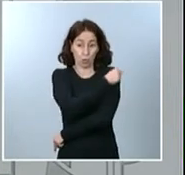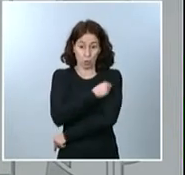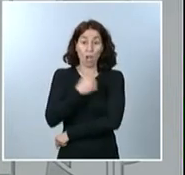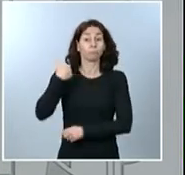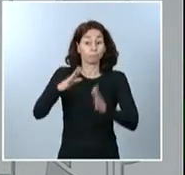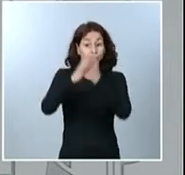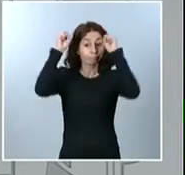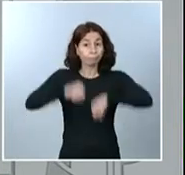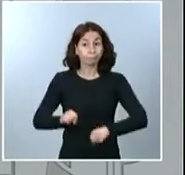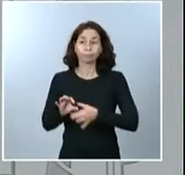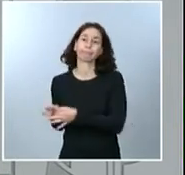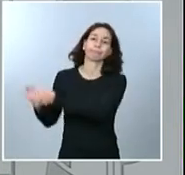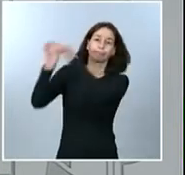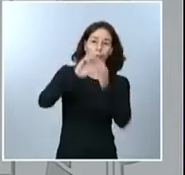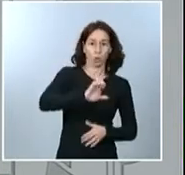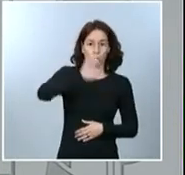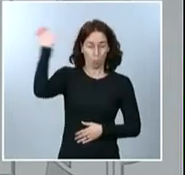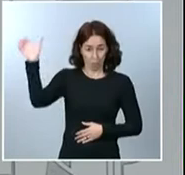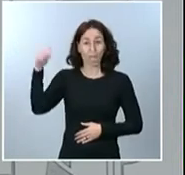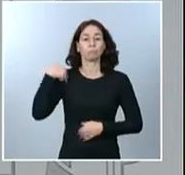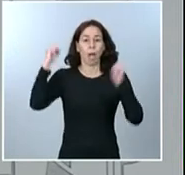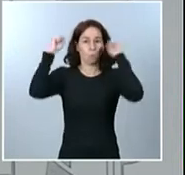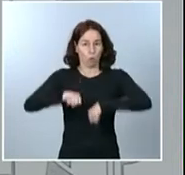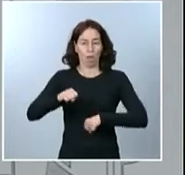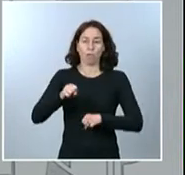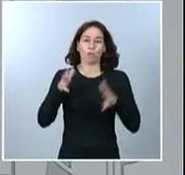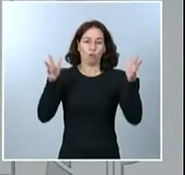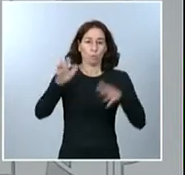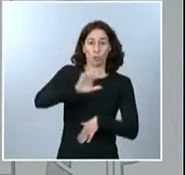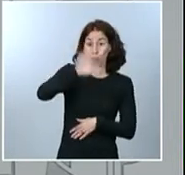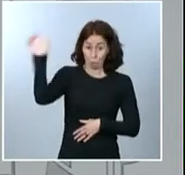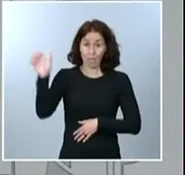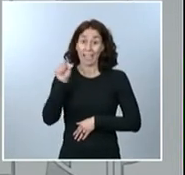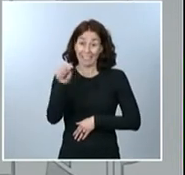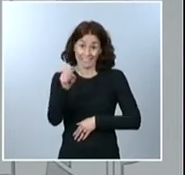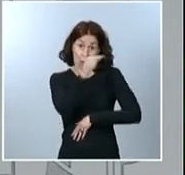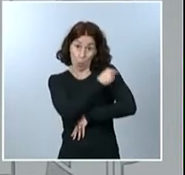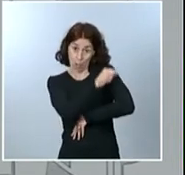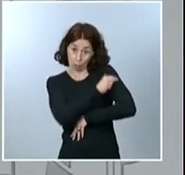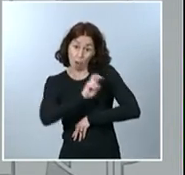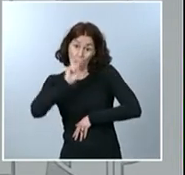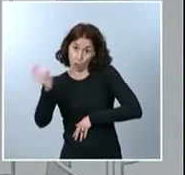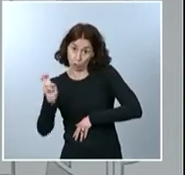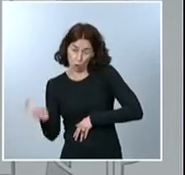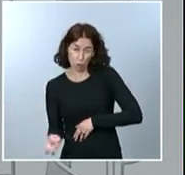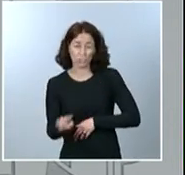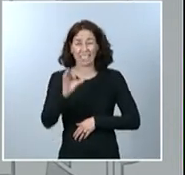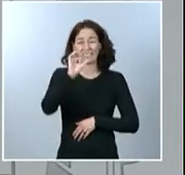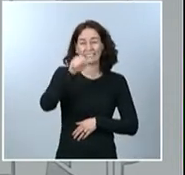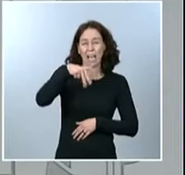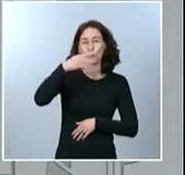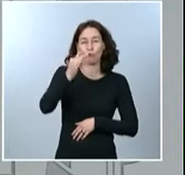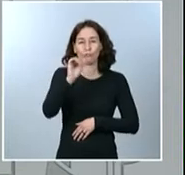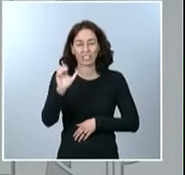por parte de la Comisión Europea. De esa y otras vacunas, como la de Sanofis, Johnson & Johnson o la